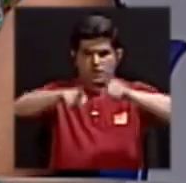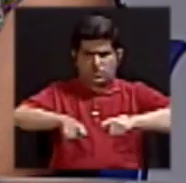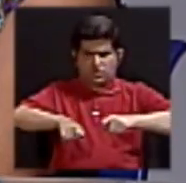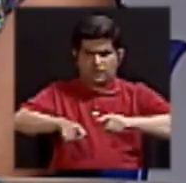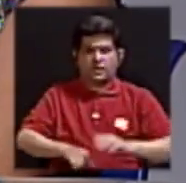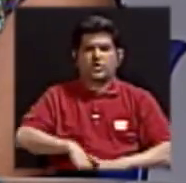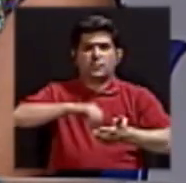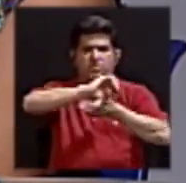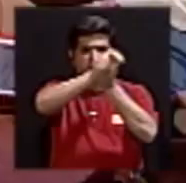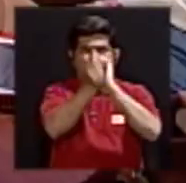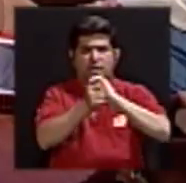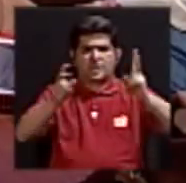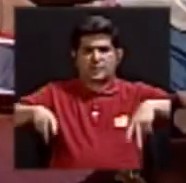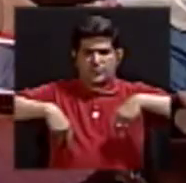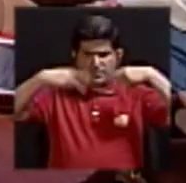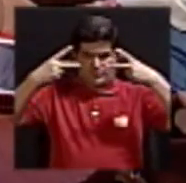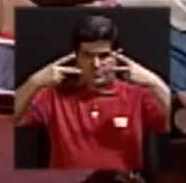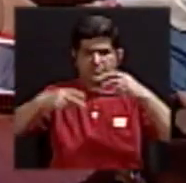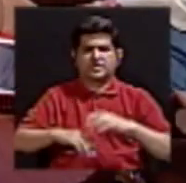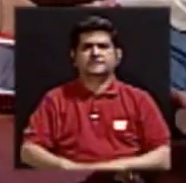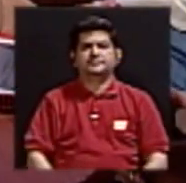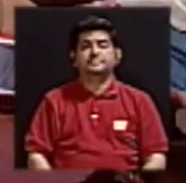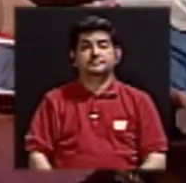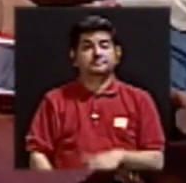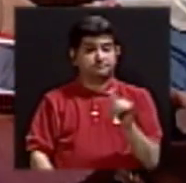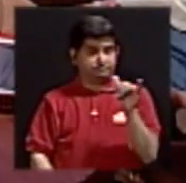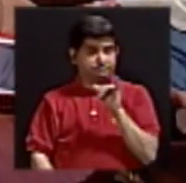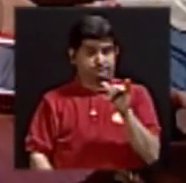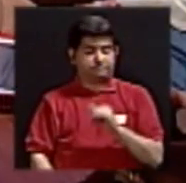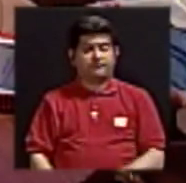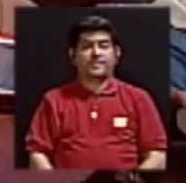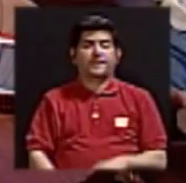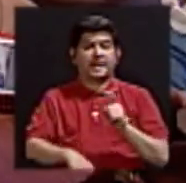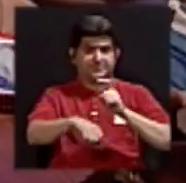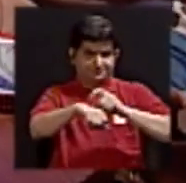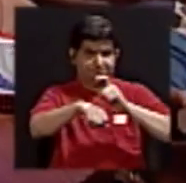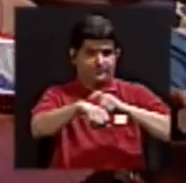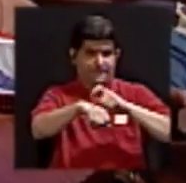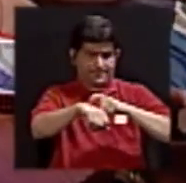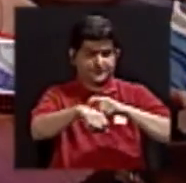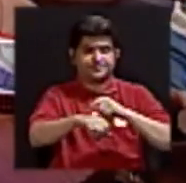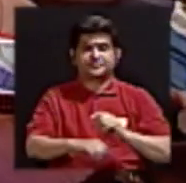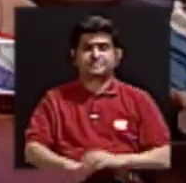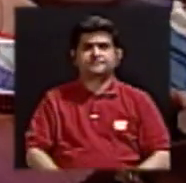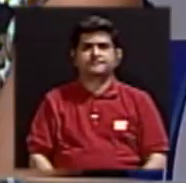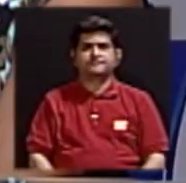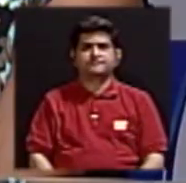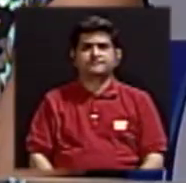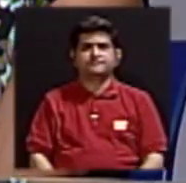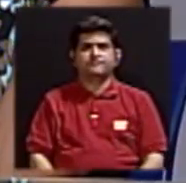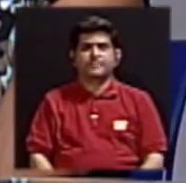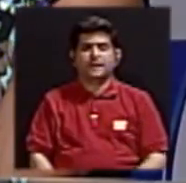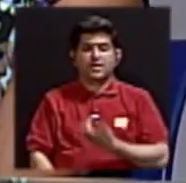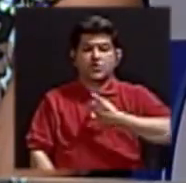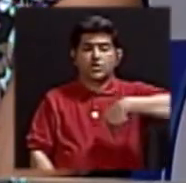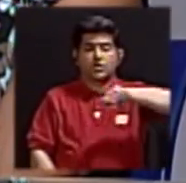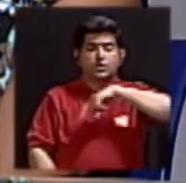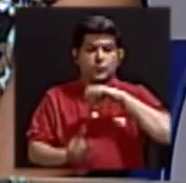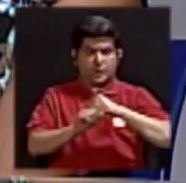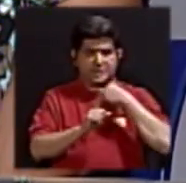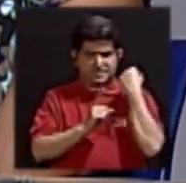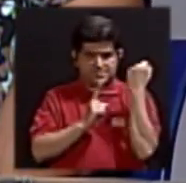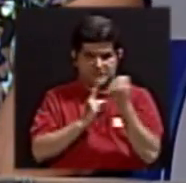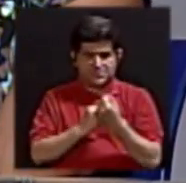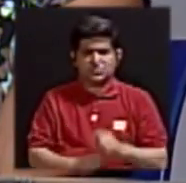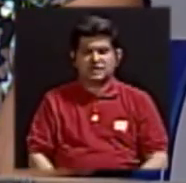cambio en la vida? Porque también es una etapa en la cual nuestra sociedad, que